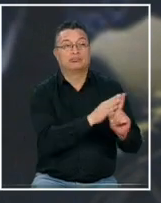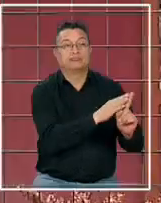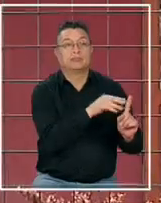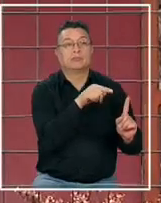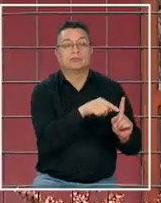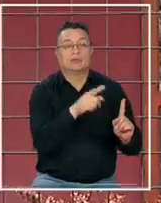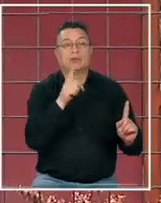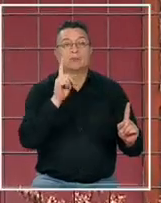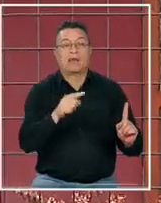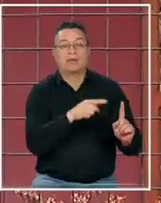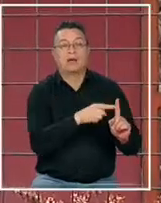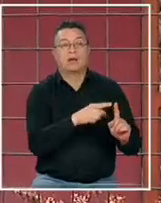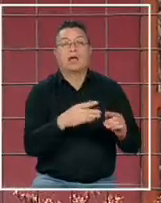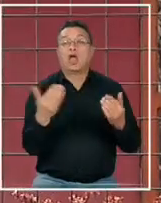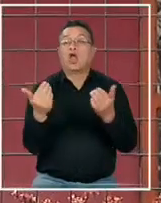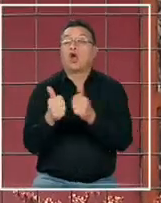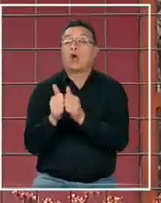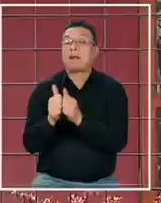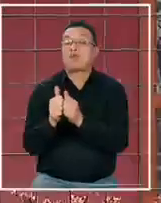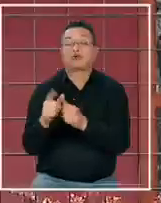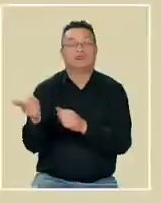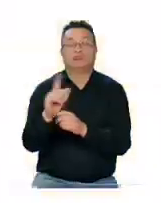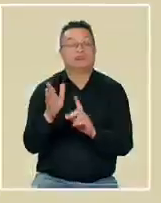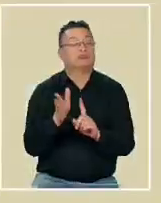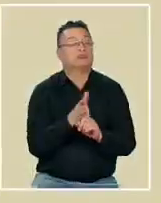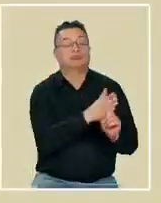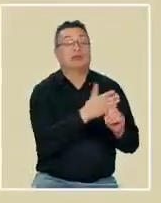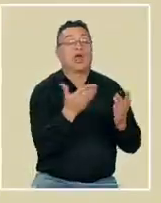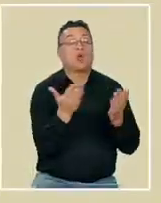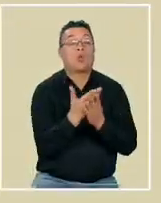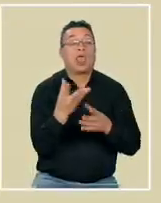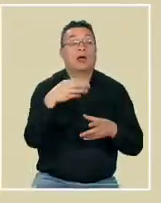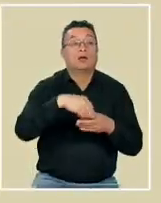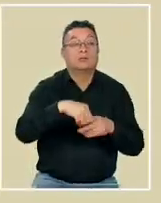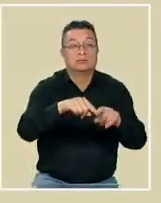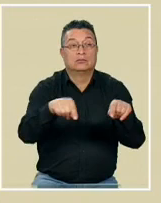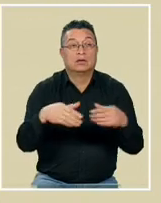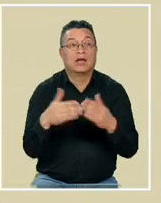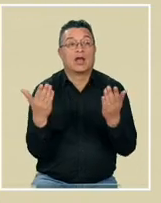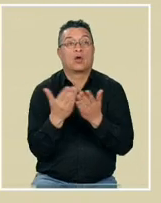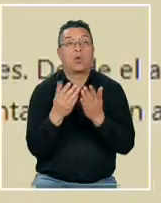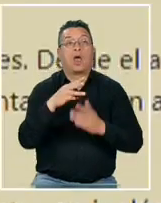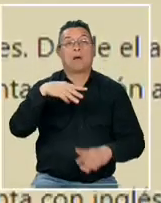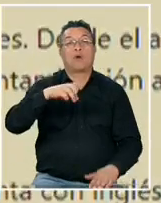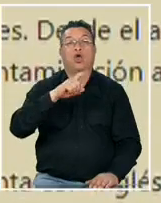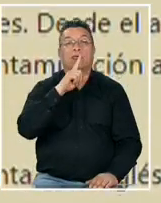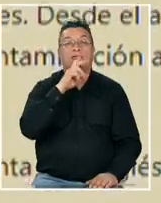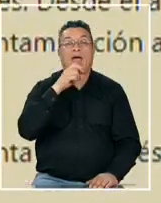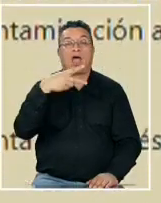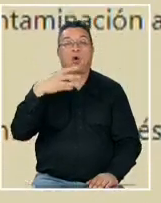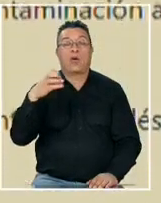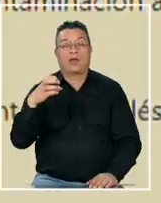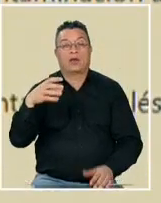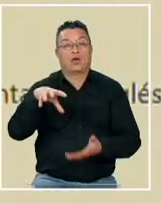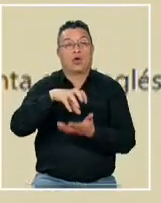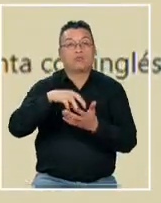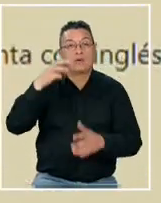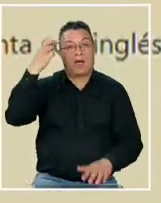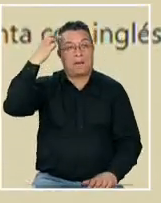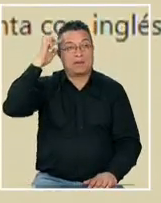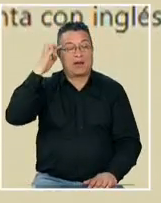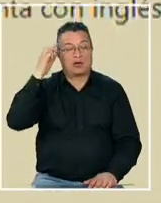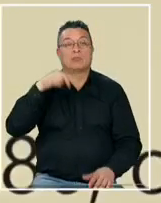Pablo y Romina separado de sus compañeros y excluido de la sala de clases en el colegio Montagüe de Peñalolén amparado según su